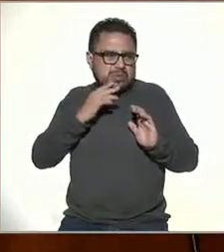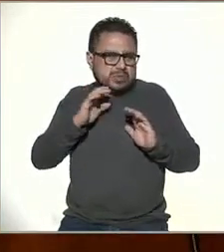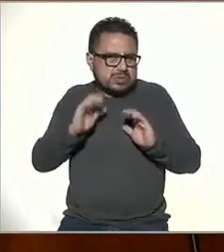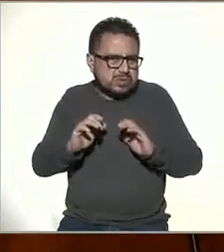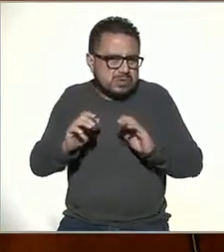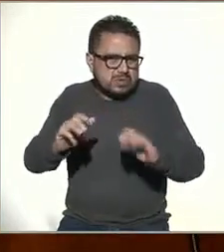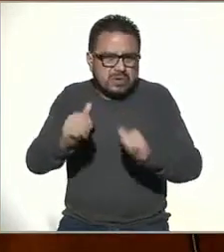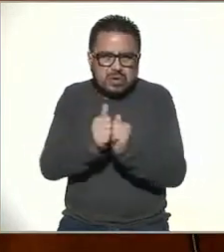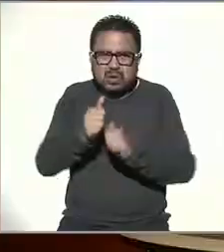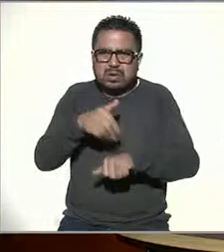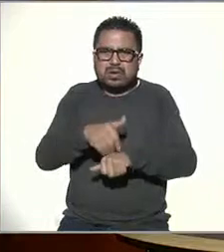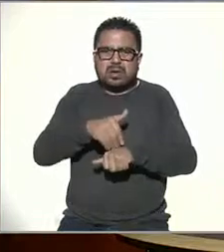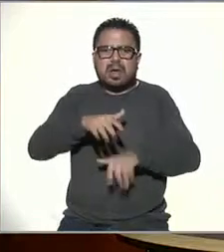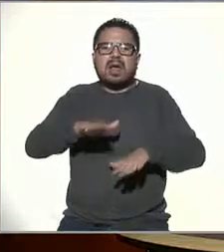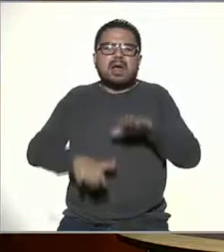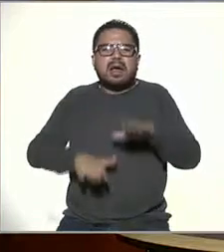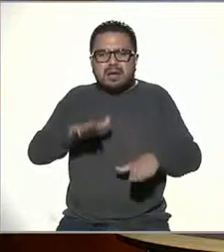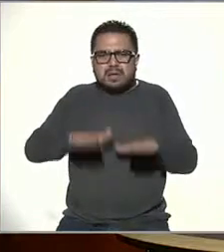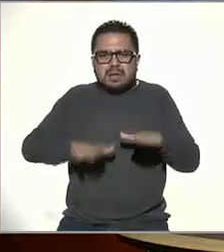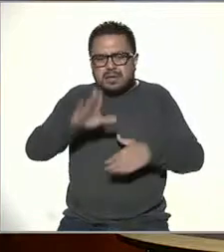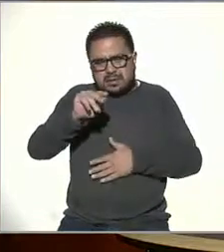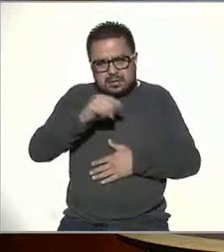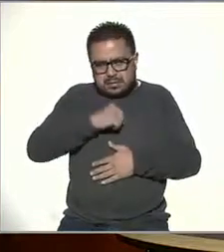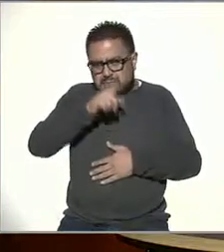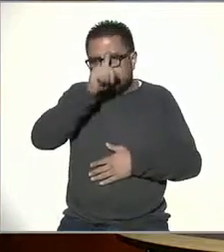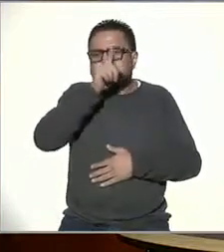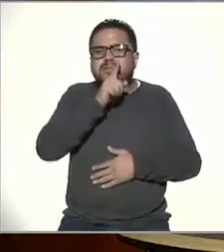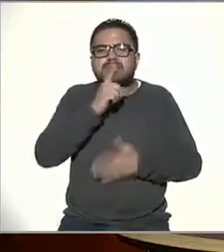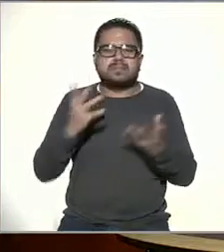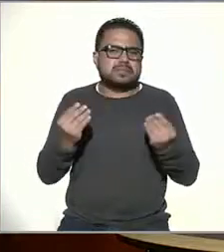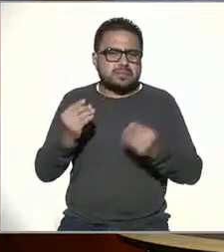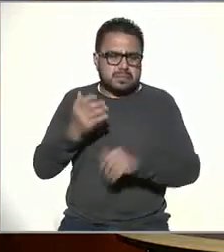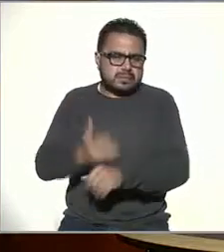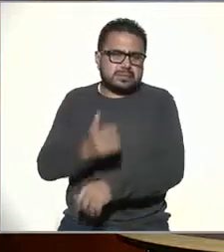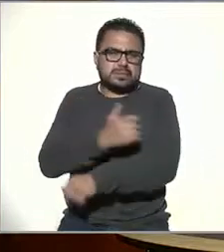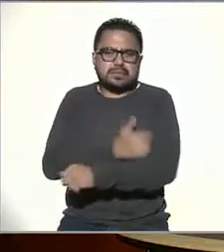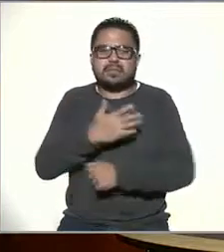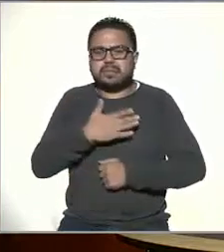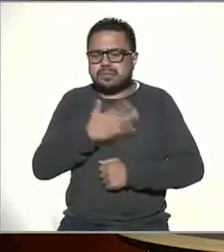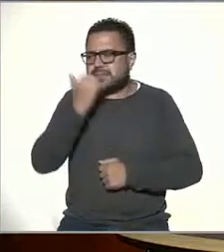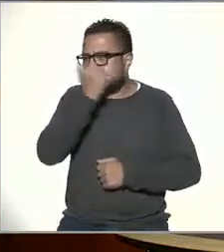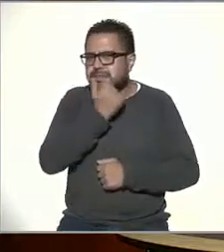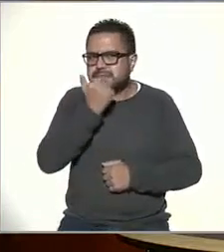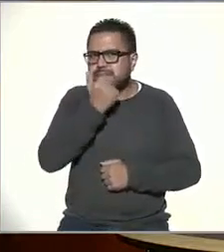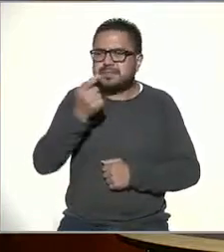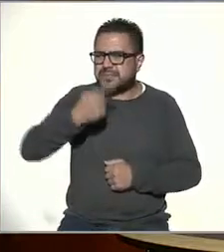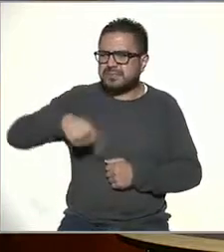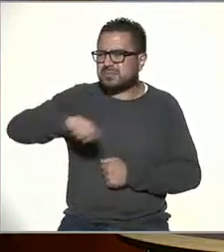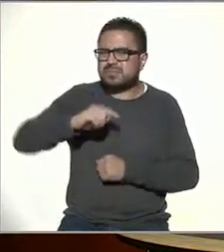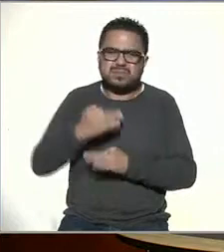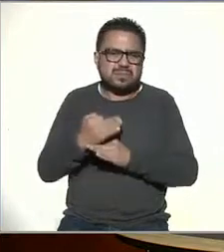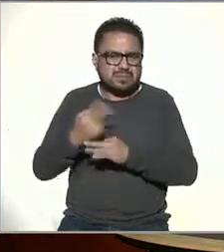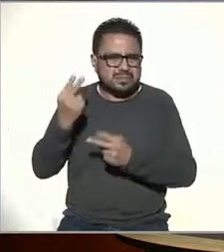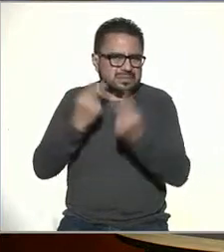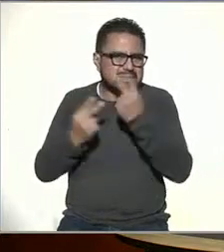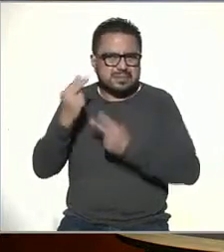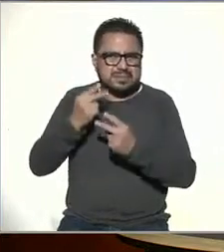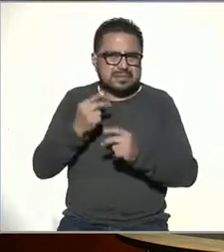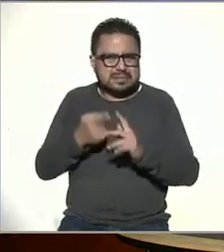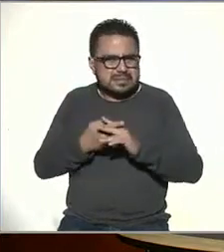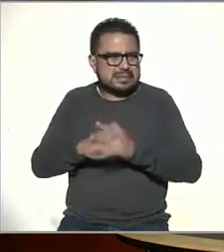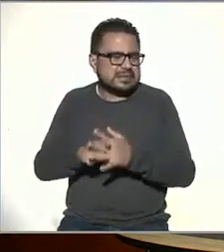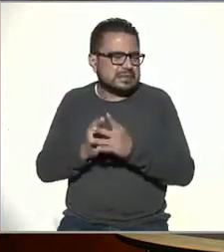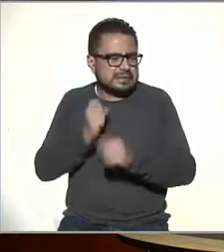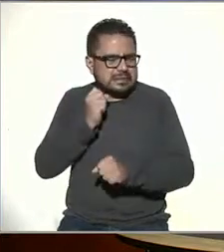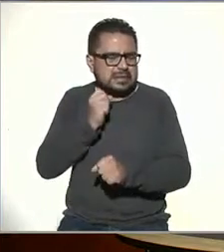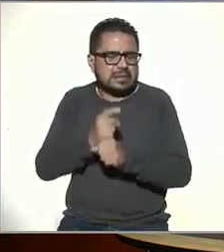en el número, porque a veces, no lo miento, y yo creo que varios colegas o varios estudiantes ahorita nos están viendo, pues, empezábamos muy temprano